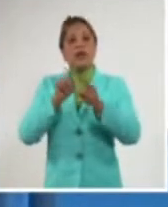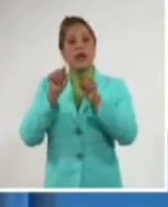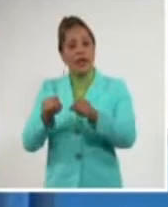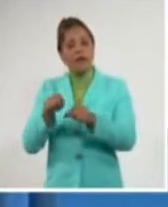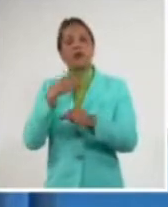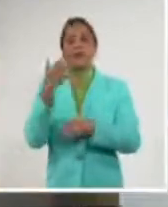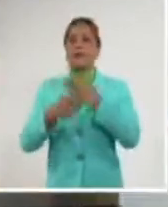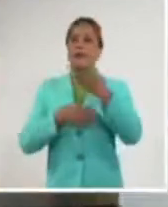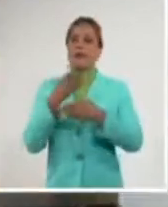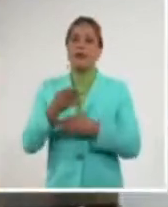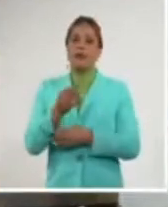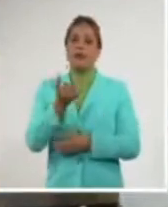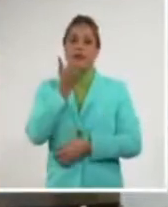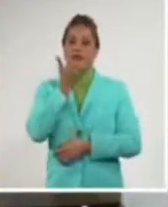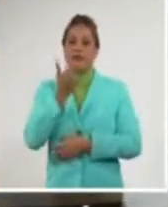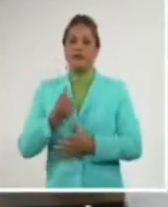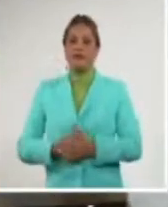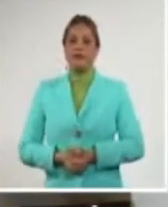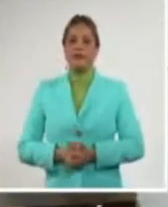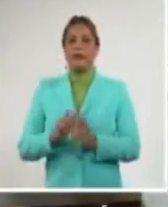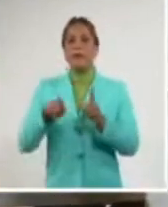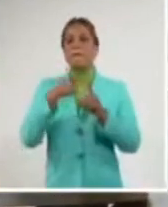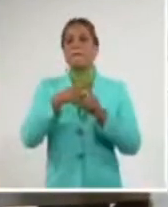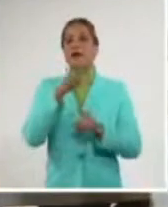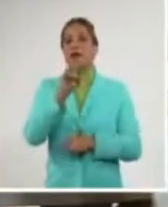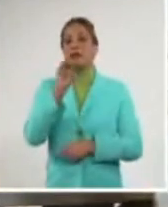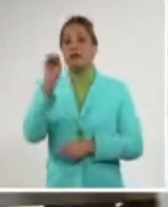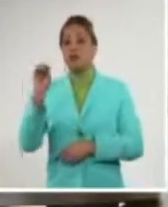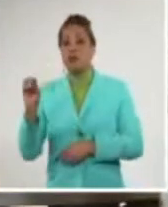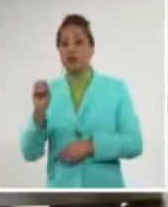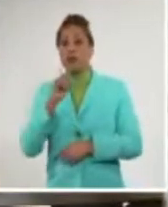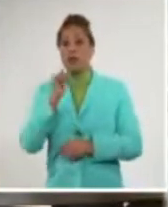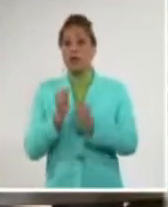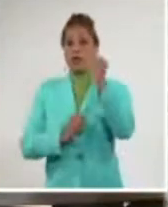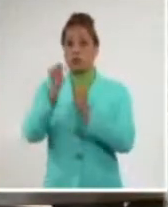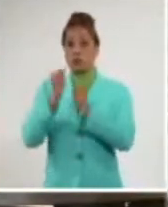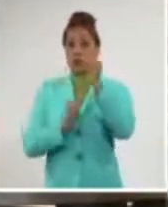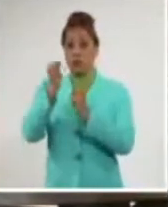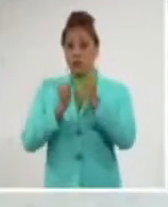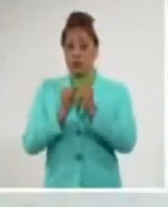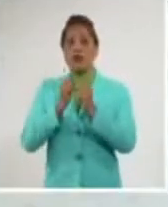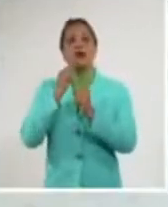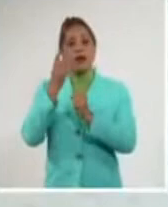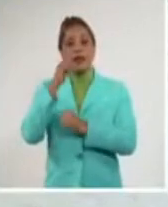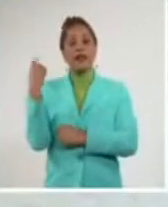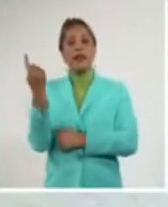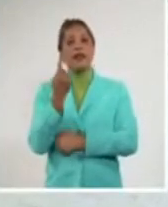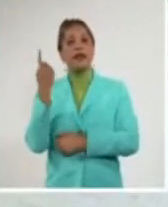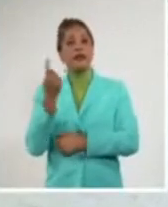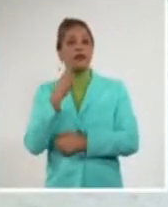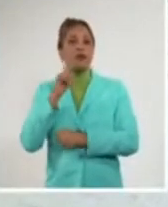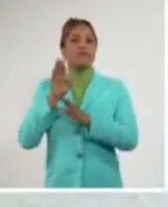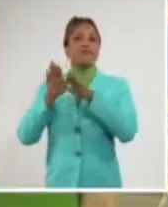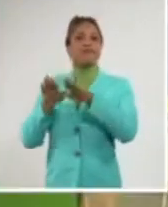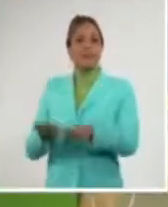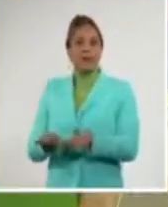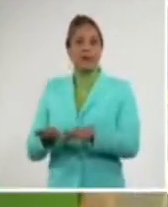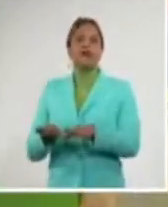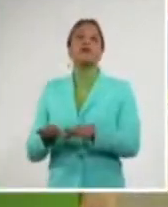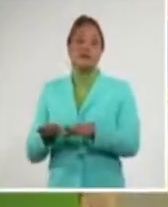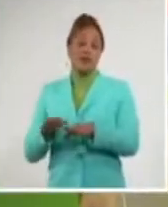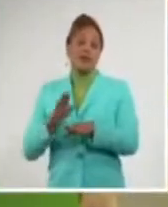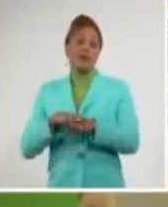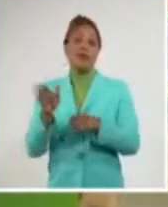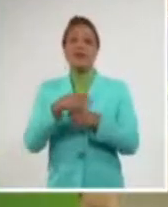gestión del abasto. Más de 200 de estos medios en la nación están paralizados por